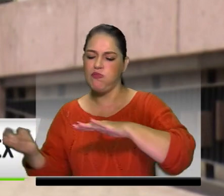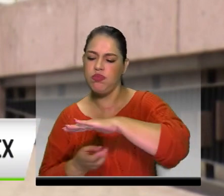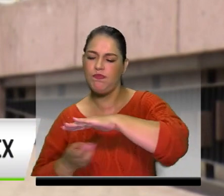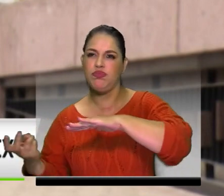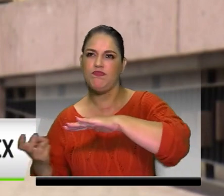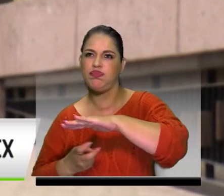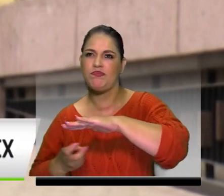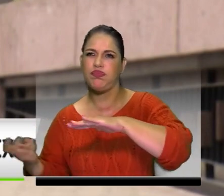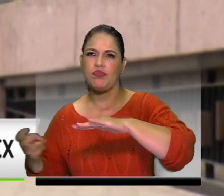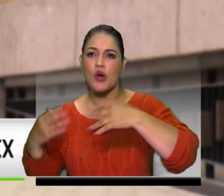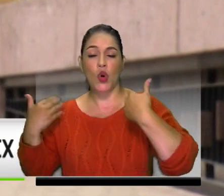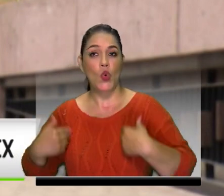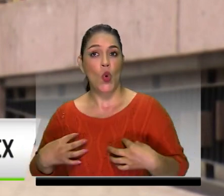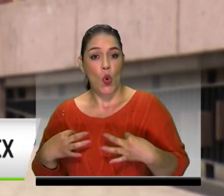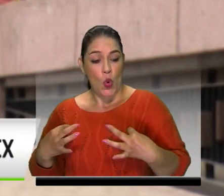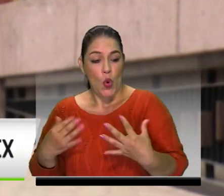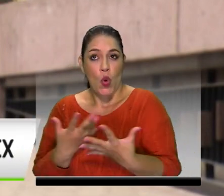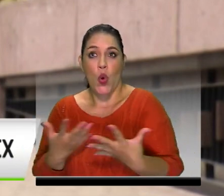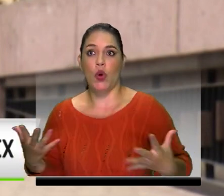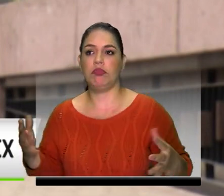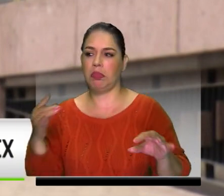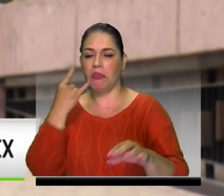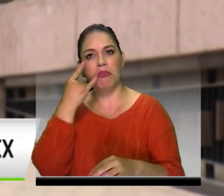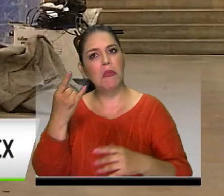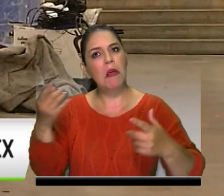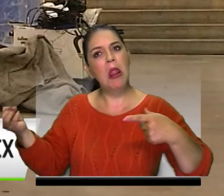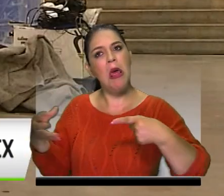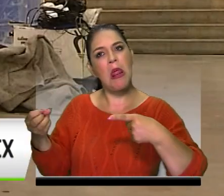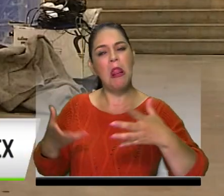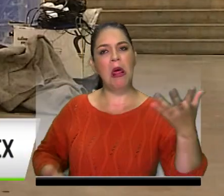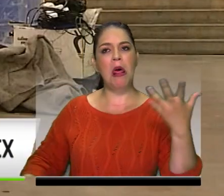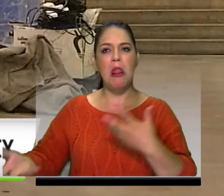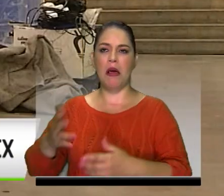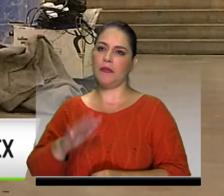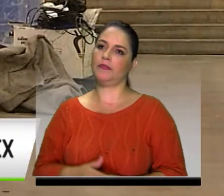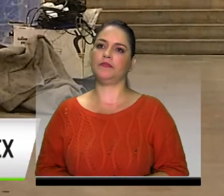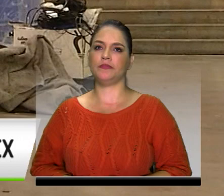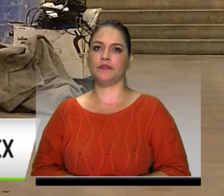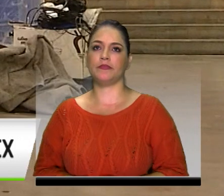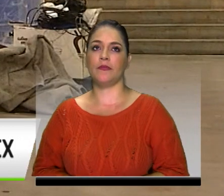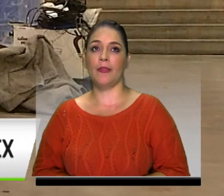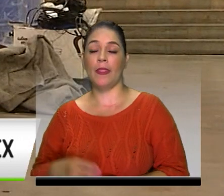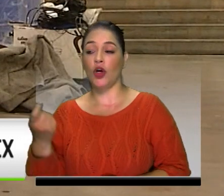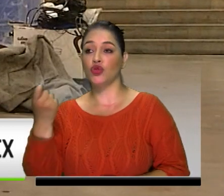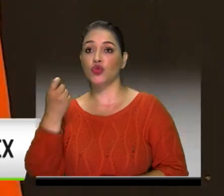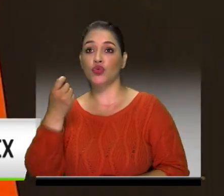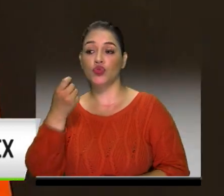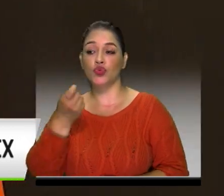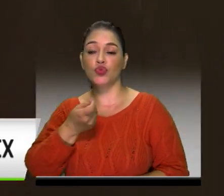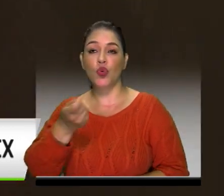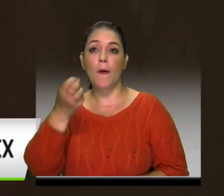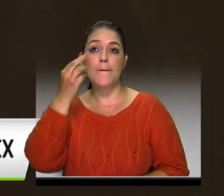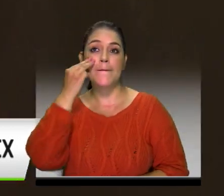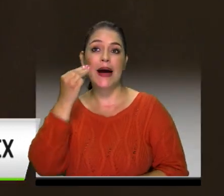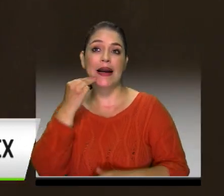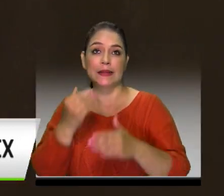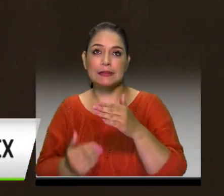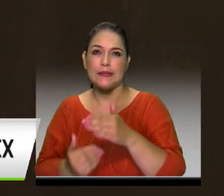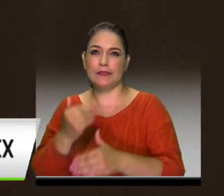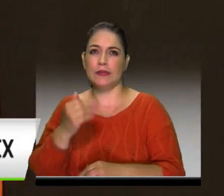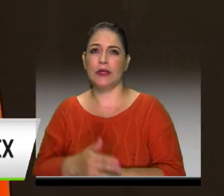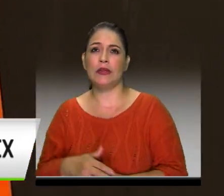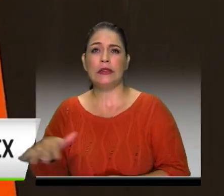va a haber charlas muy interesantes en ese sentido. El evento, que iniciará este martes, se llevará a cabo bajo